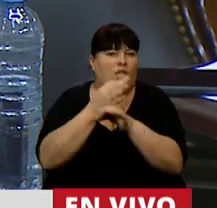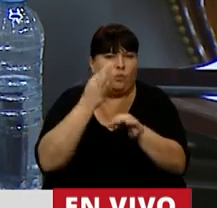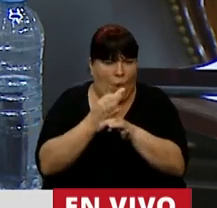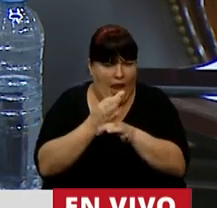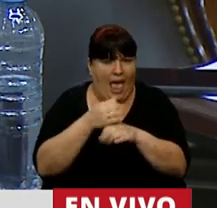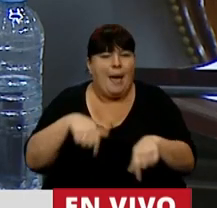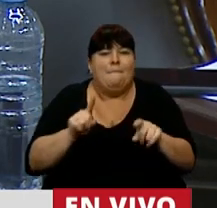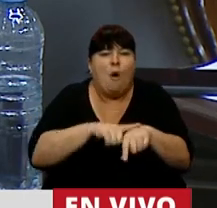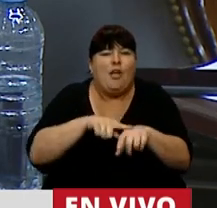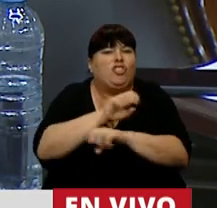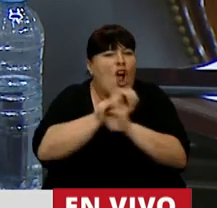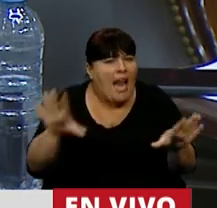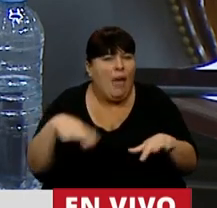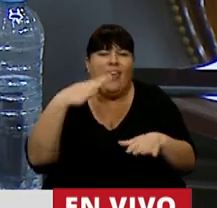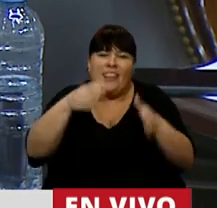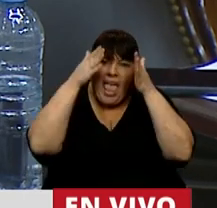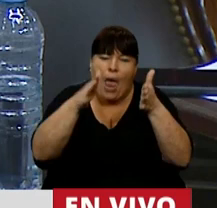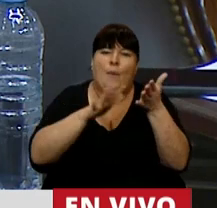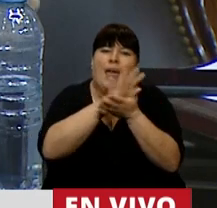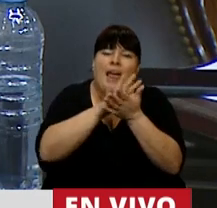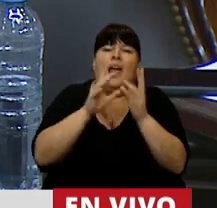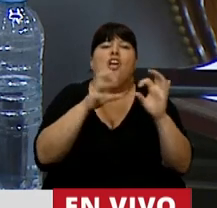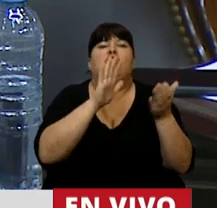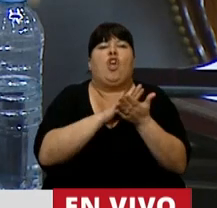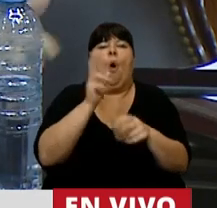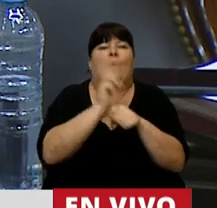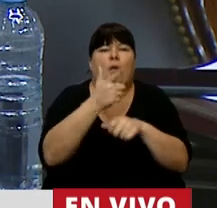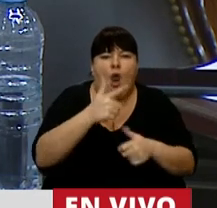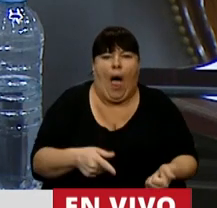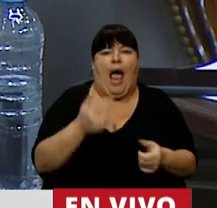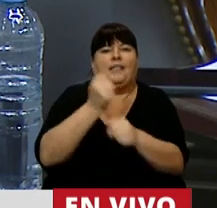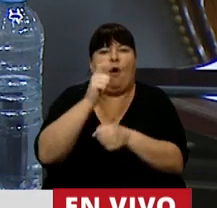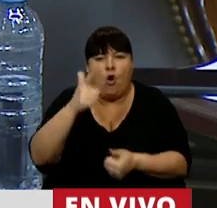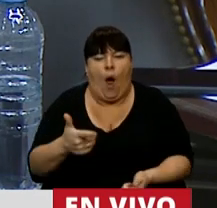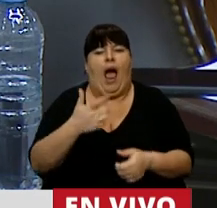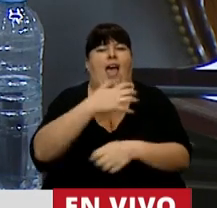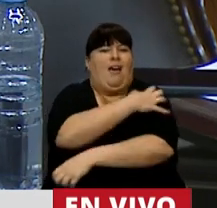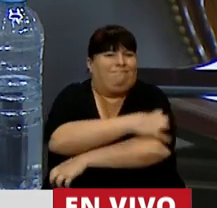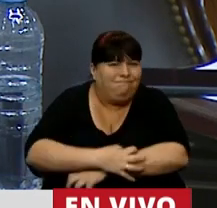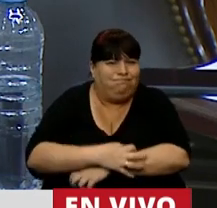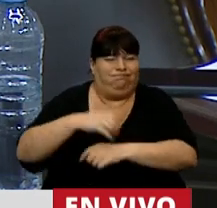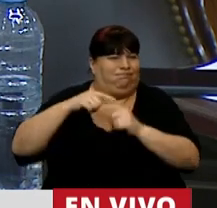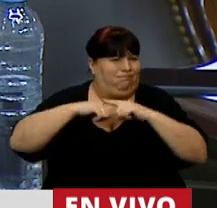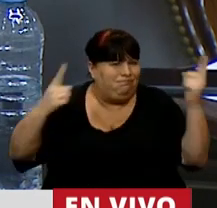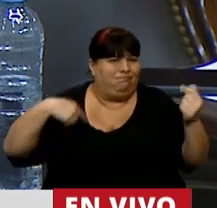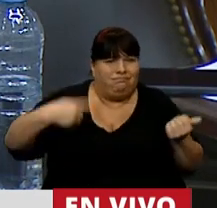En estos momentos críticos debiéramos estar tratando la inseguridad, el desempleo, la pobreza crónica.